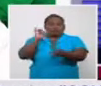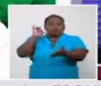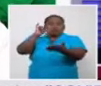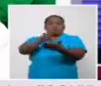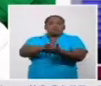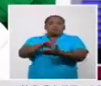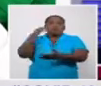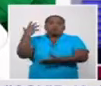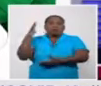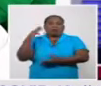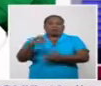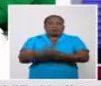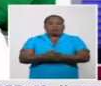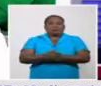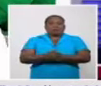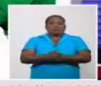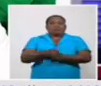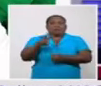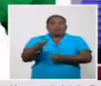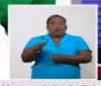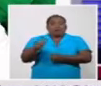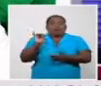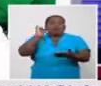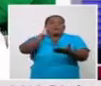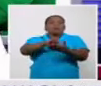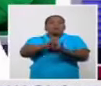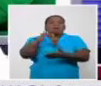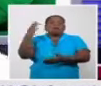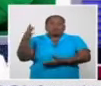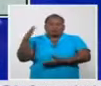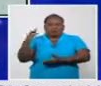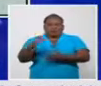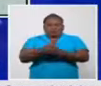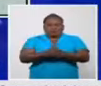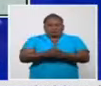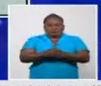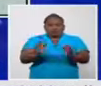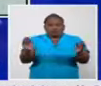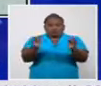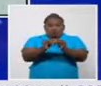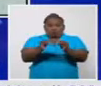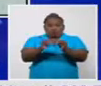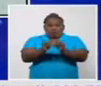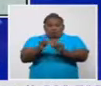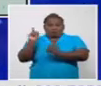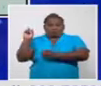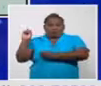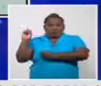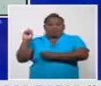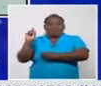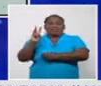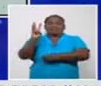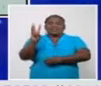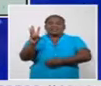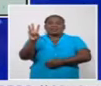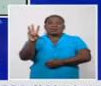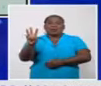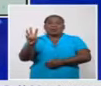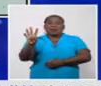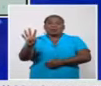Los casos importados, pues es un total de 34 pacientes.